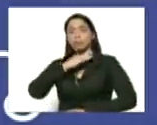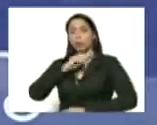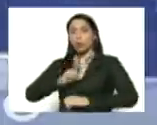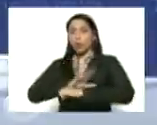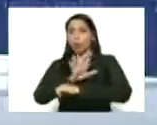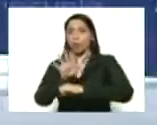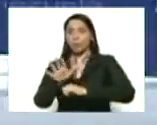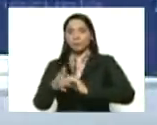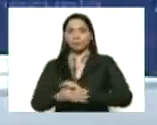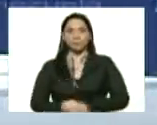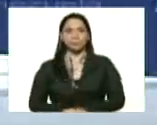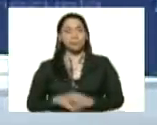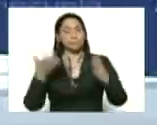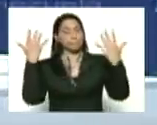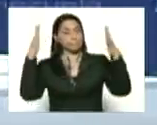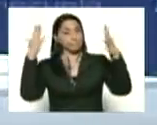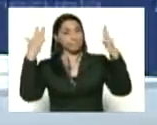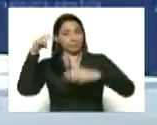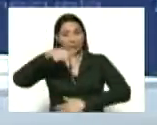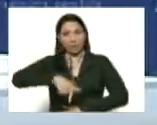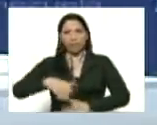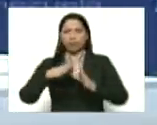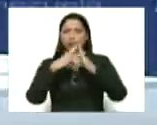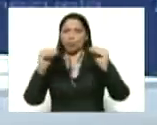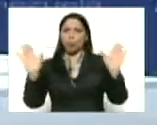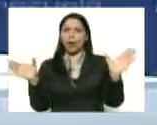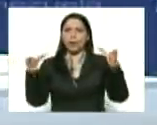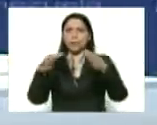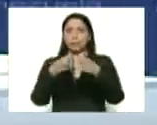-19. Un aplauso desde aquí a todo este equipo.